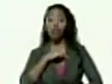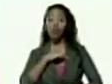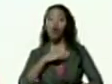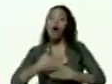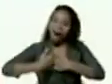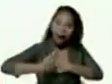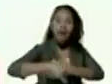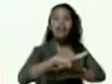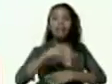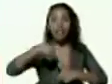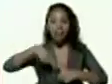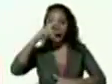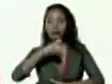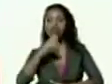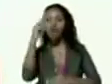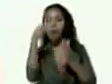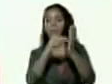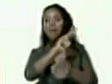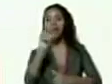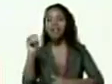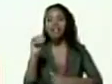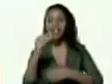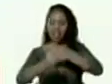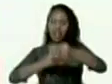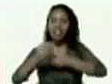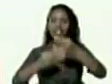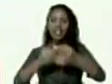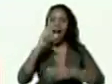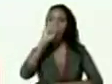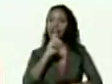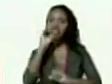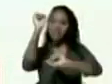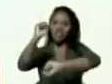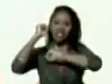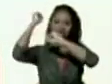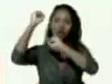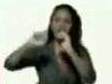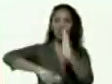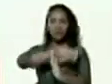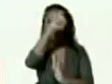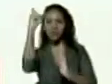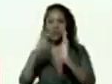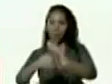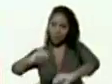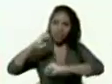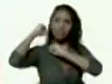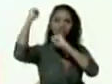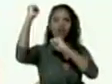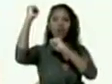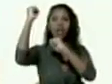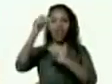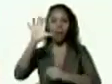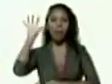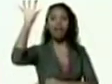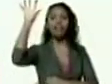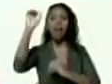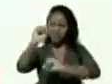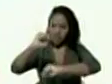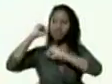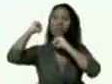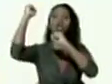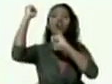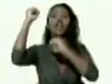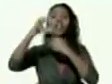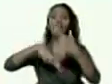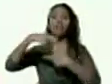este año 2020 que va a ser un año de victoria total victoria de la patria victoria